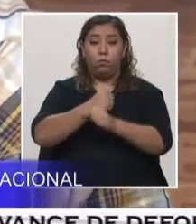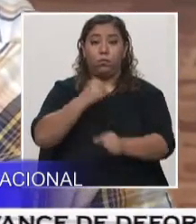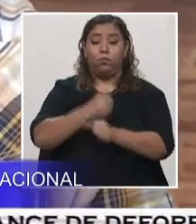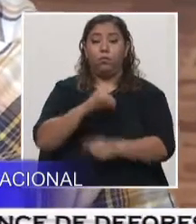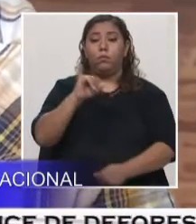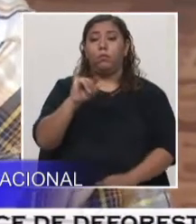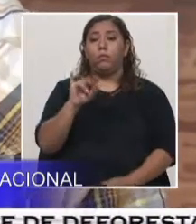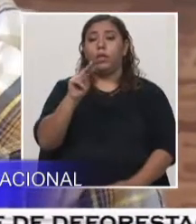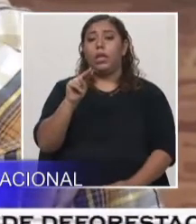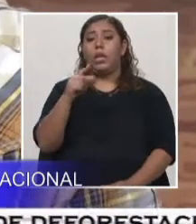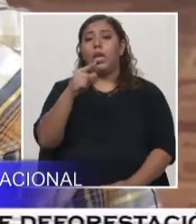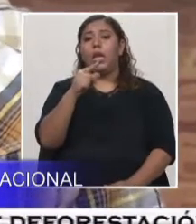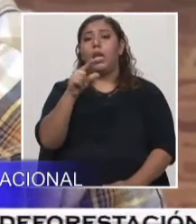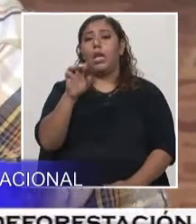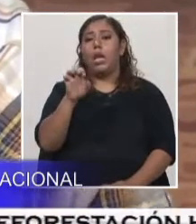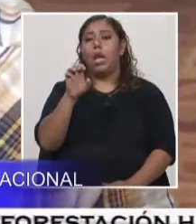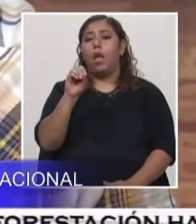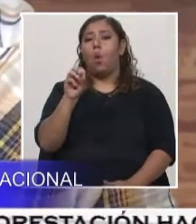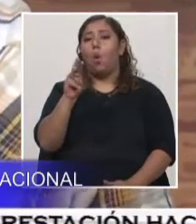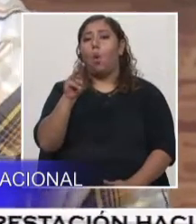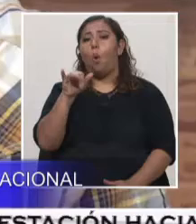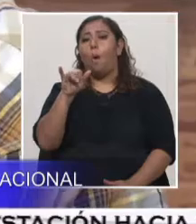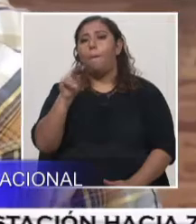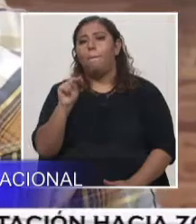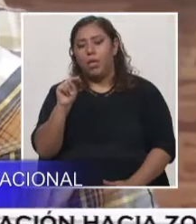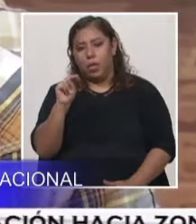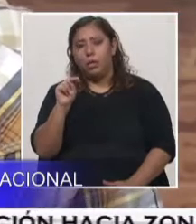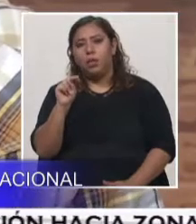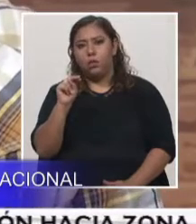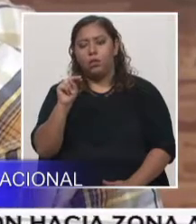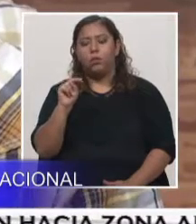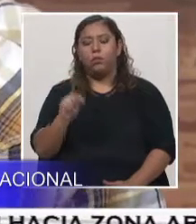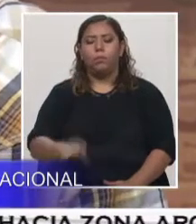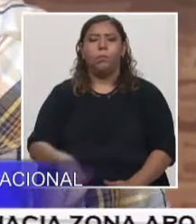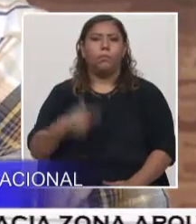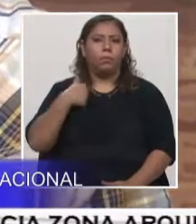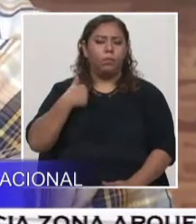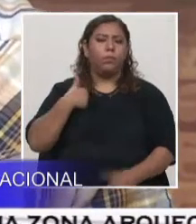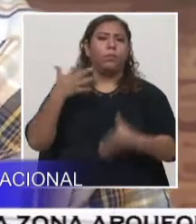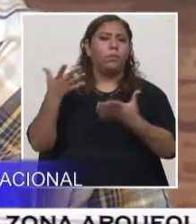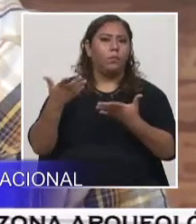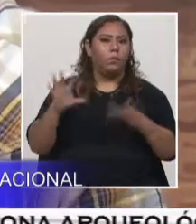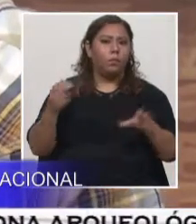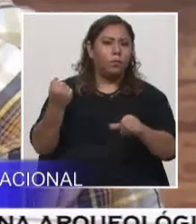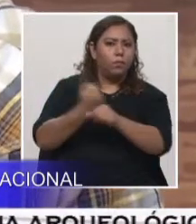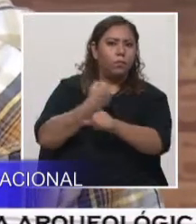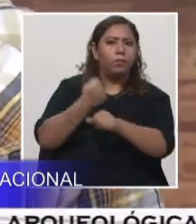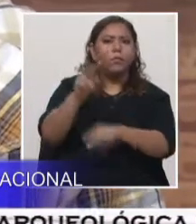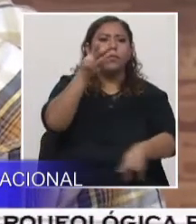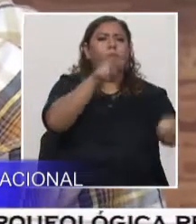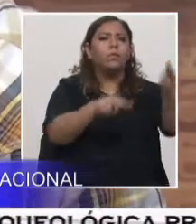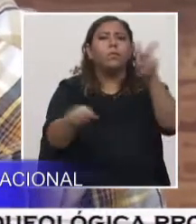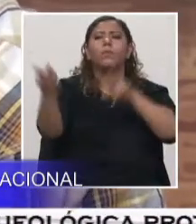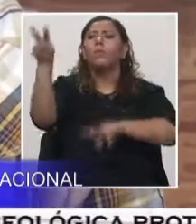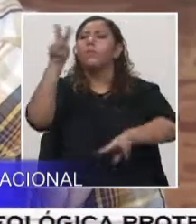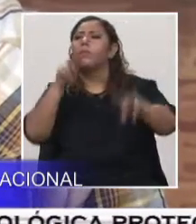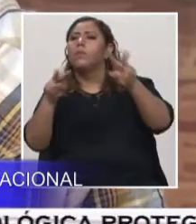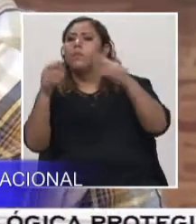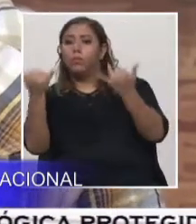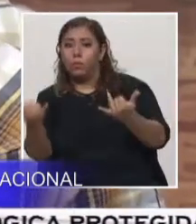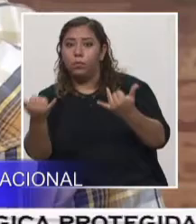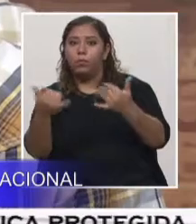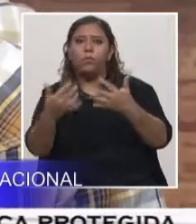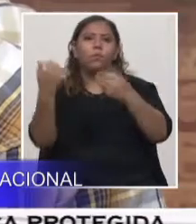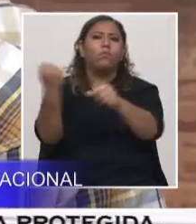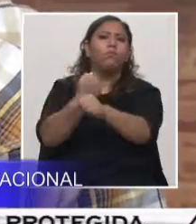porque también aparte de otorgar concesiones, también el Ingeomin realiza seguimiento de actividades mineras. Hacemos monitoreos bimensuales a las minas que están en